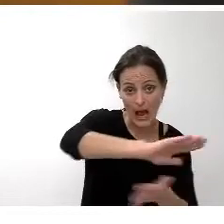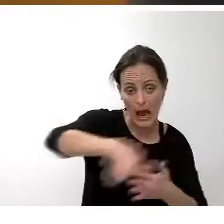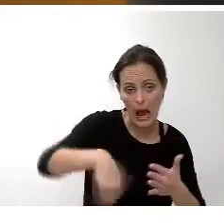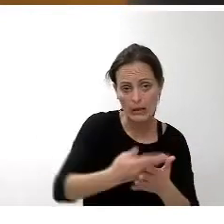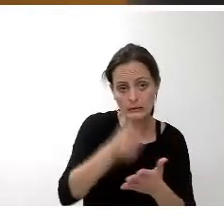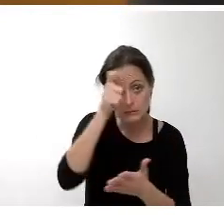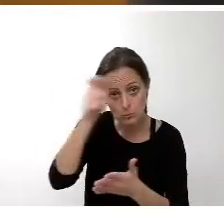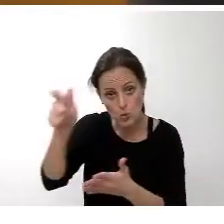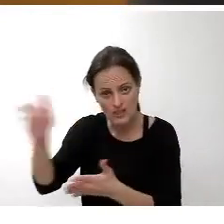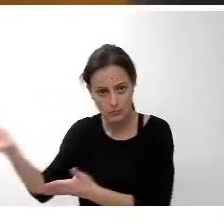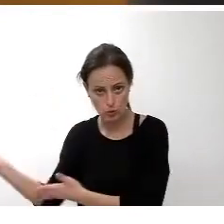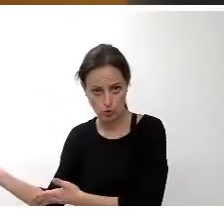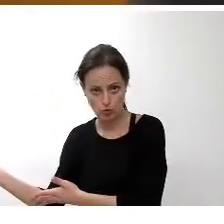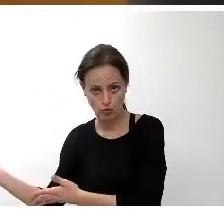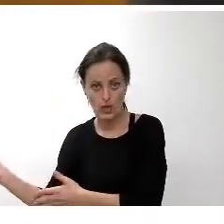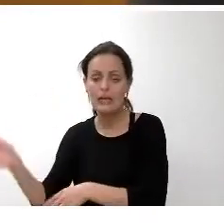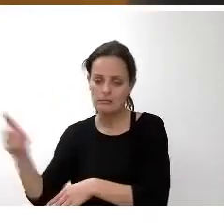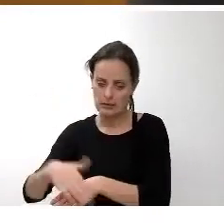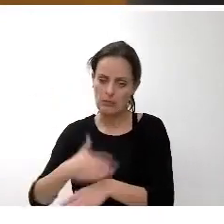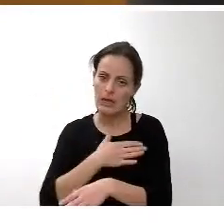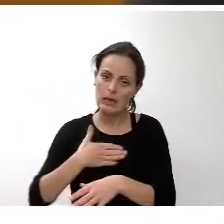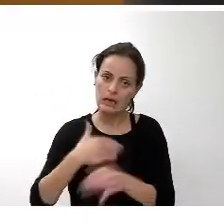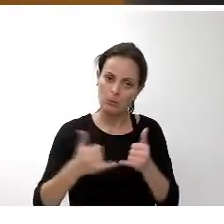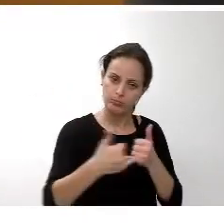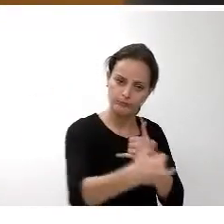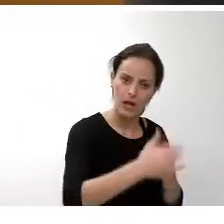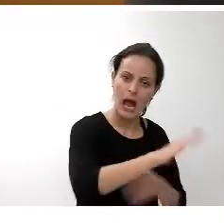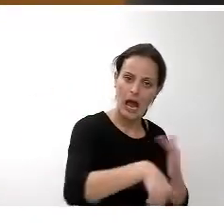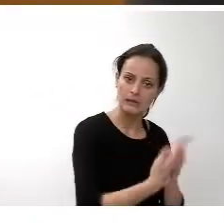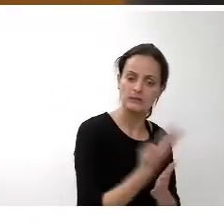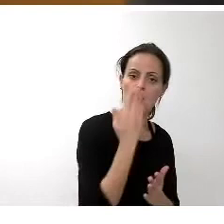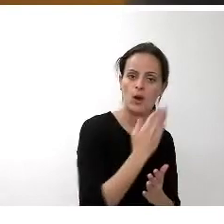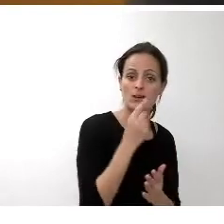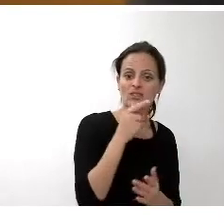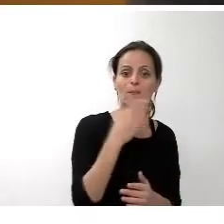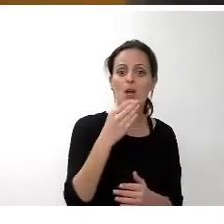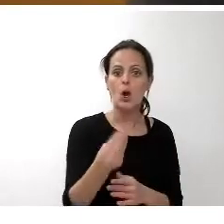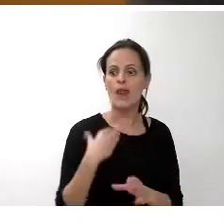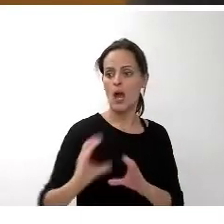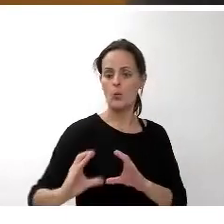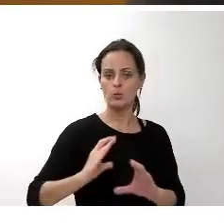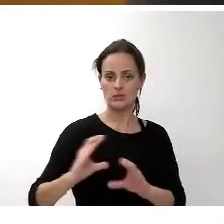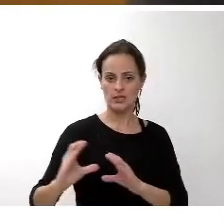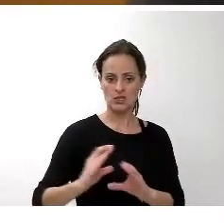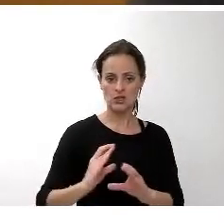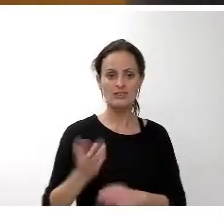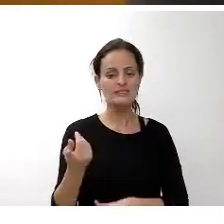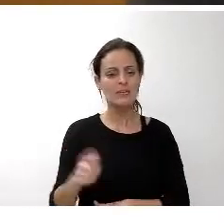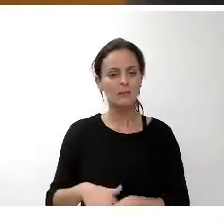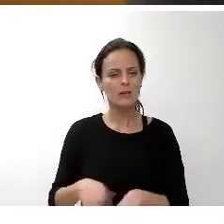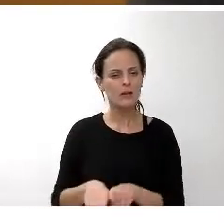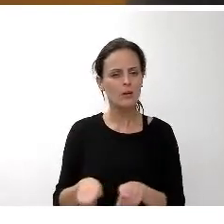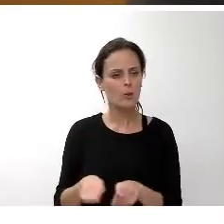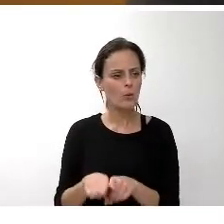conectividad también para los colegios a esta mejora de las comunicaciones contribuye también la estrategia Smart Island cuya puesta en marcha